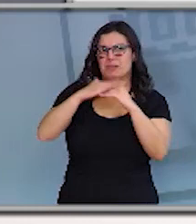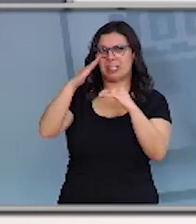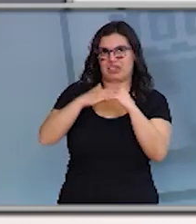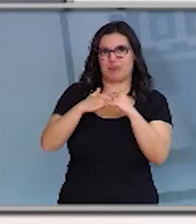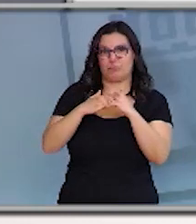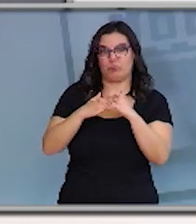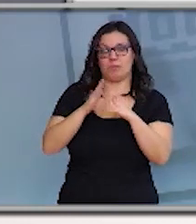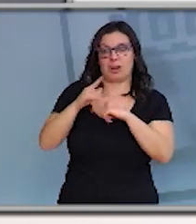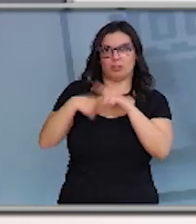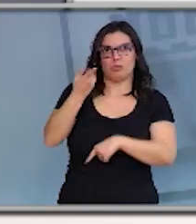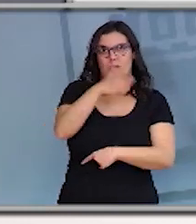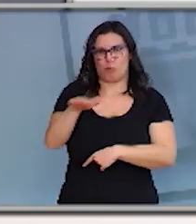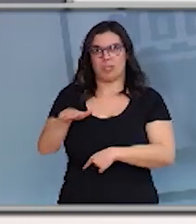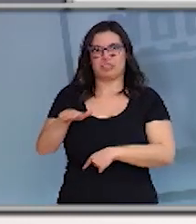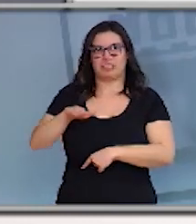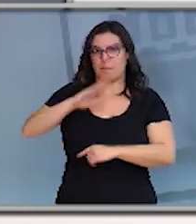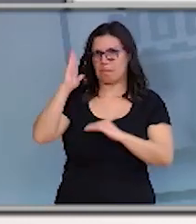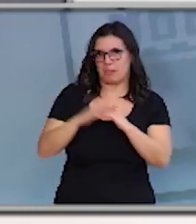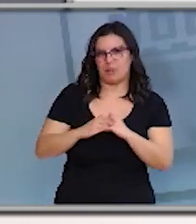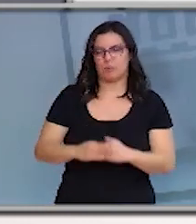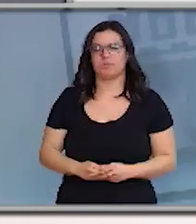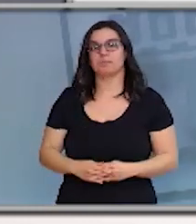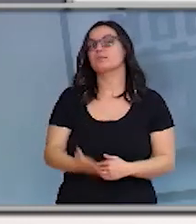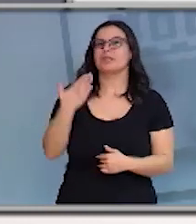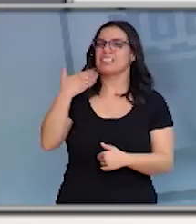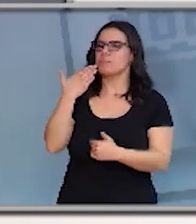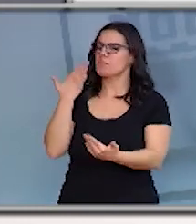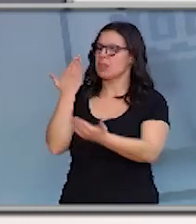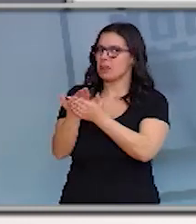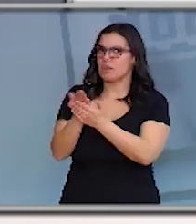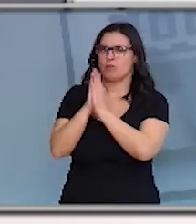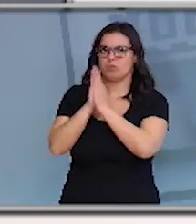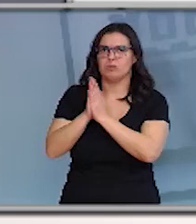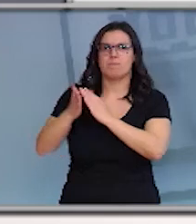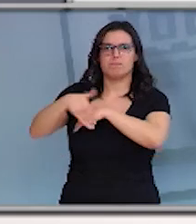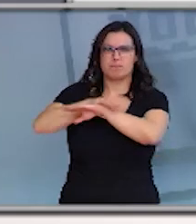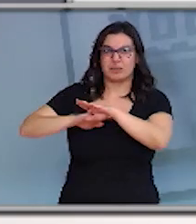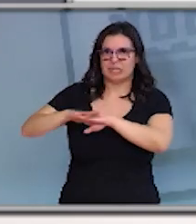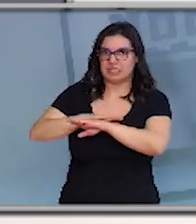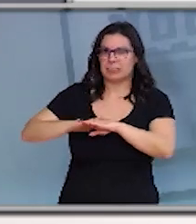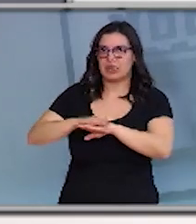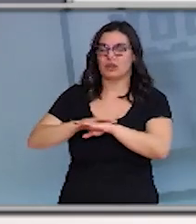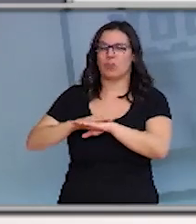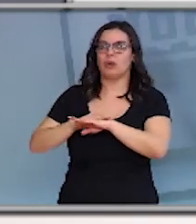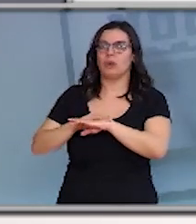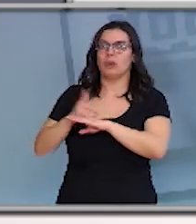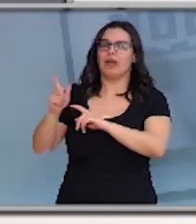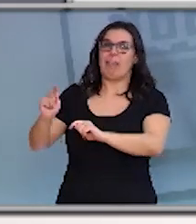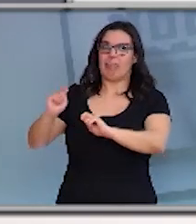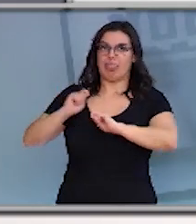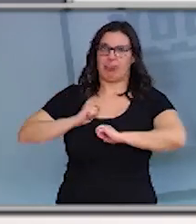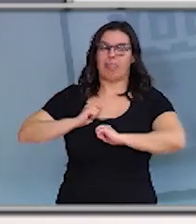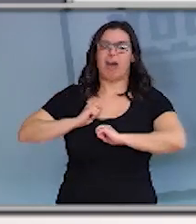mortalidade. Ayer solicitamos encarecidamente ao Ministerio que tengamos os